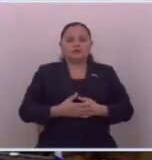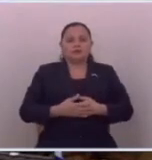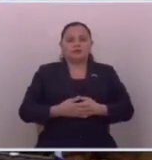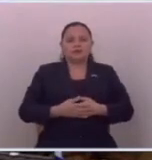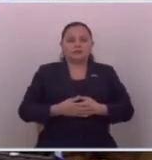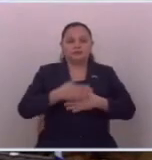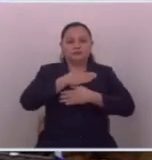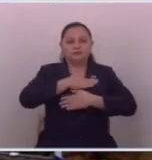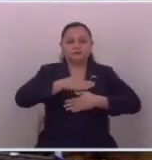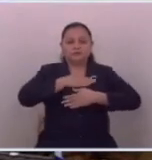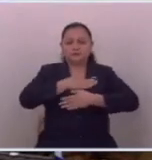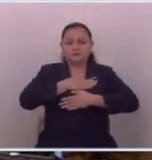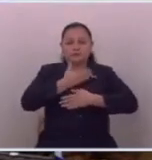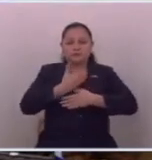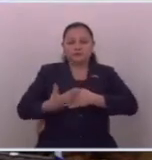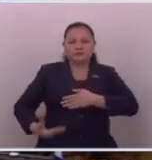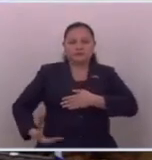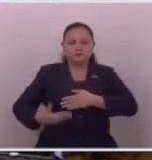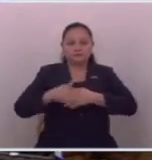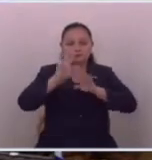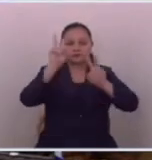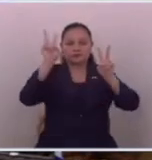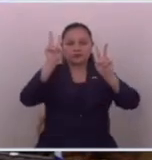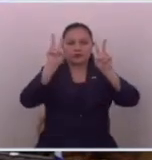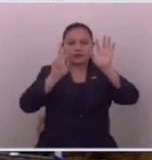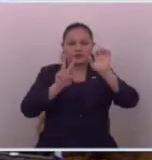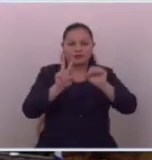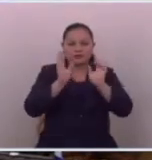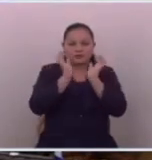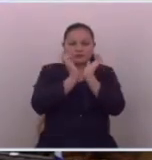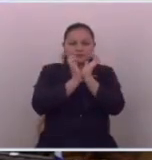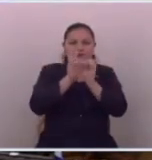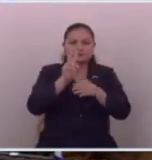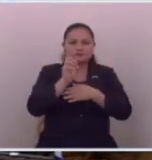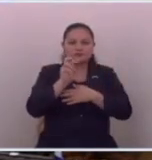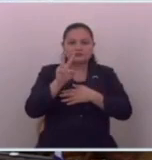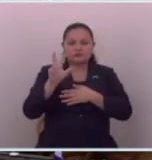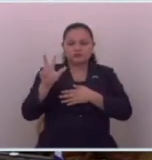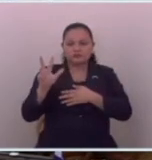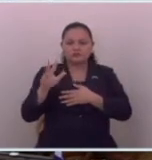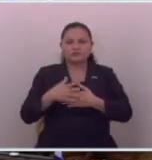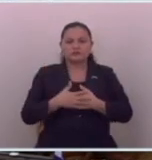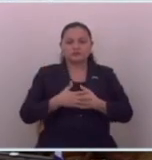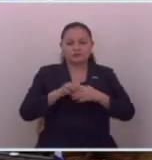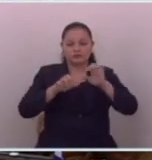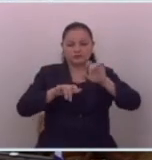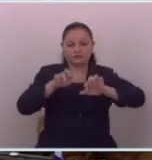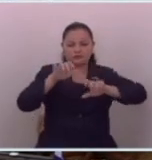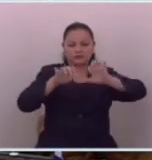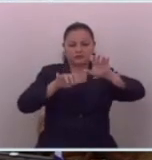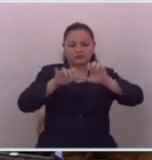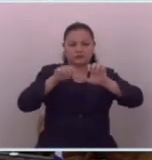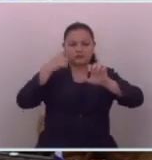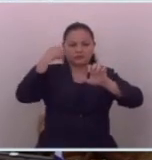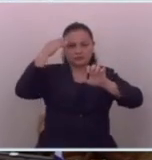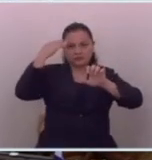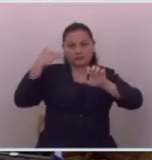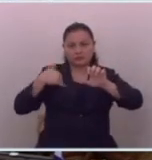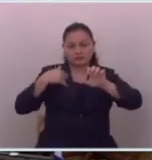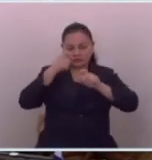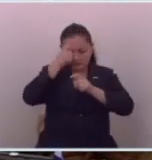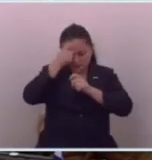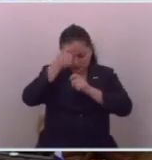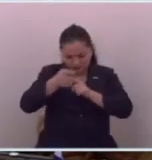Con mucho gusto, presidente. San Salvador, 2 de mayo de 2023. Secretarias y secretarios,